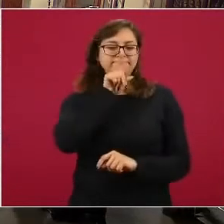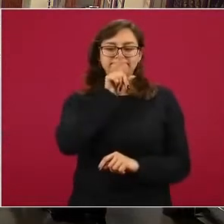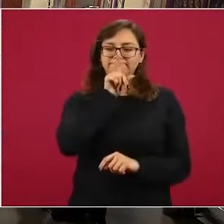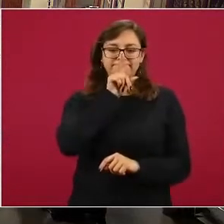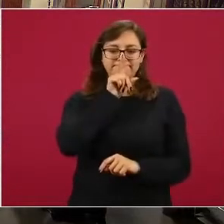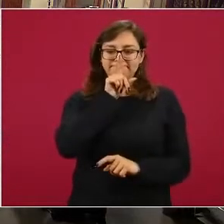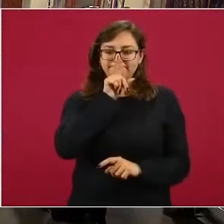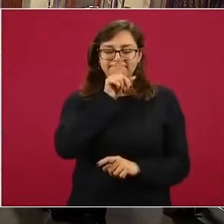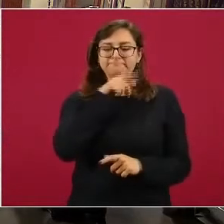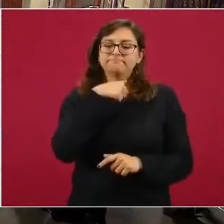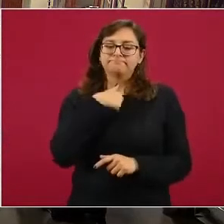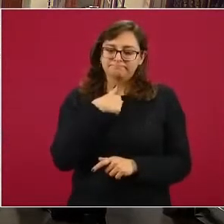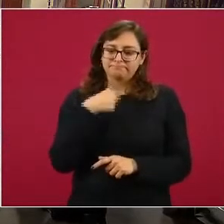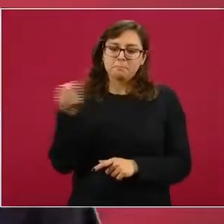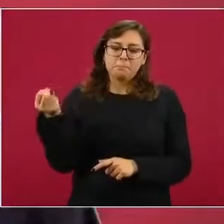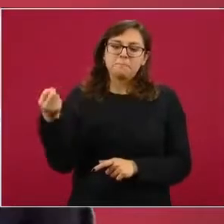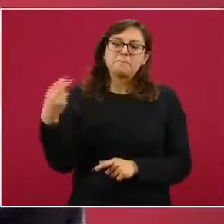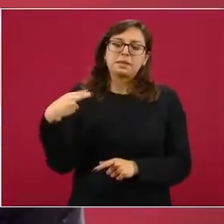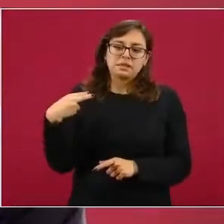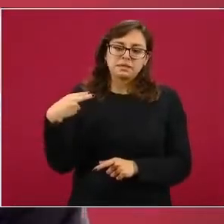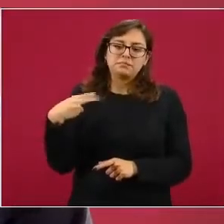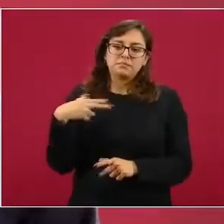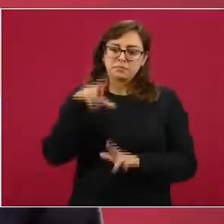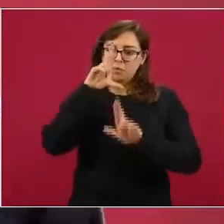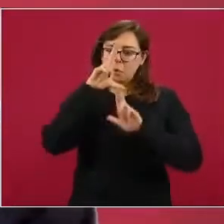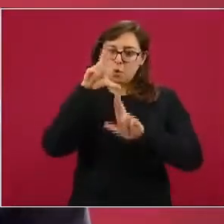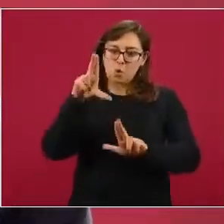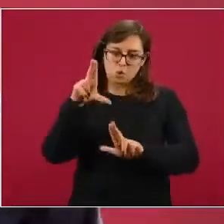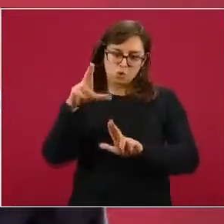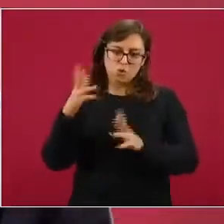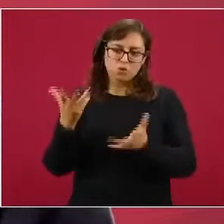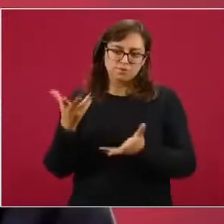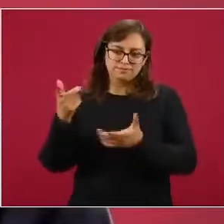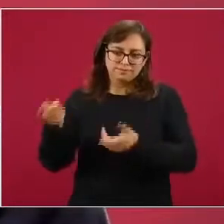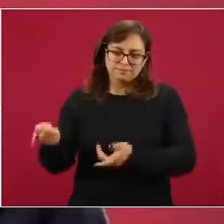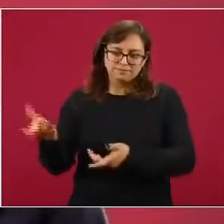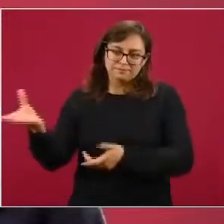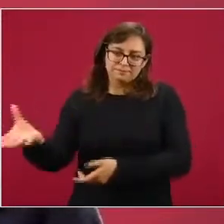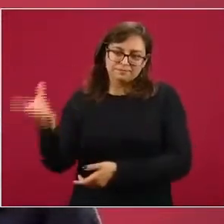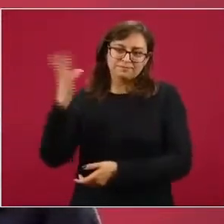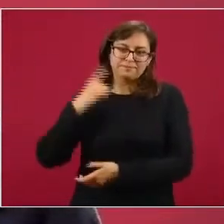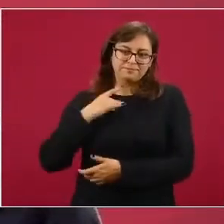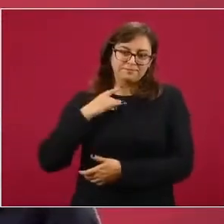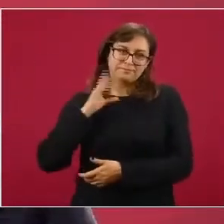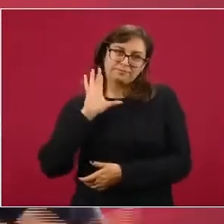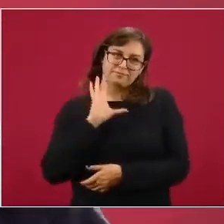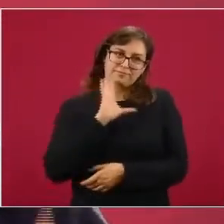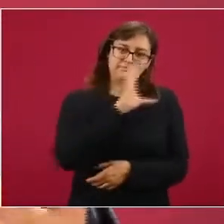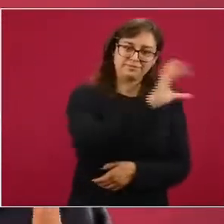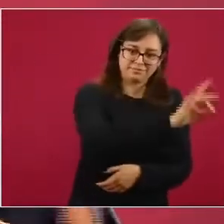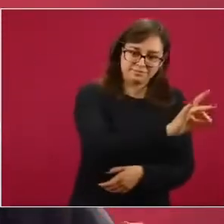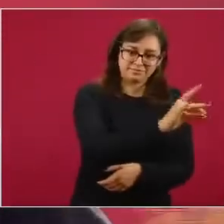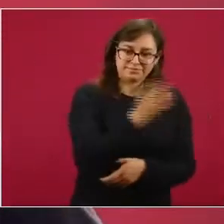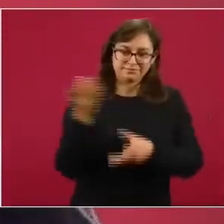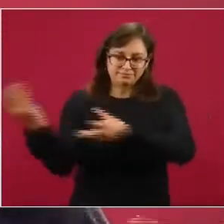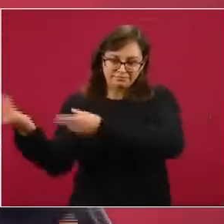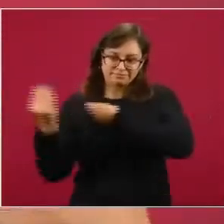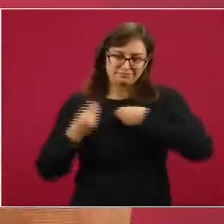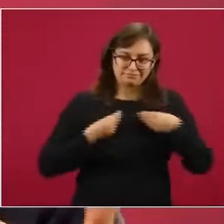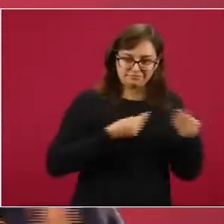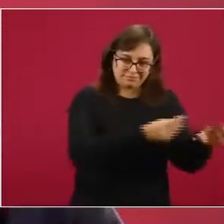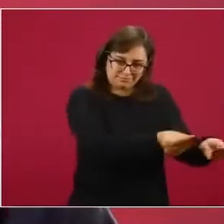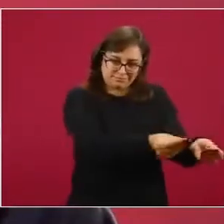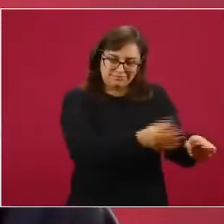el honor de ser el mensajero, pues el intermediario. Así como ejerzo aquí una función